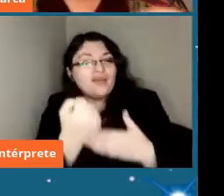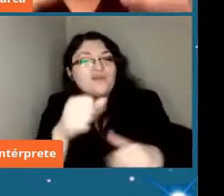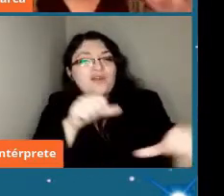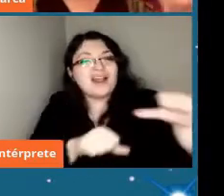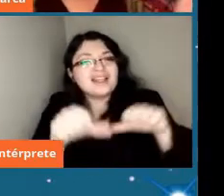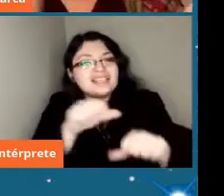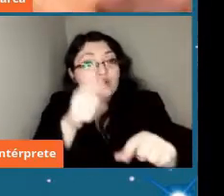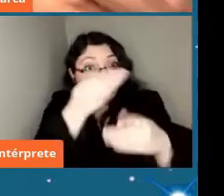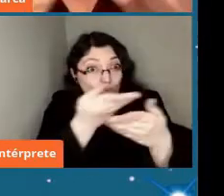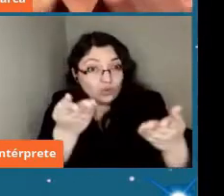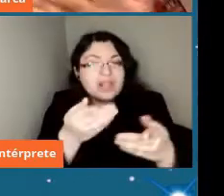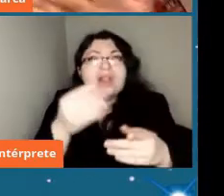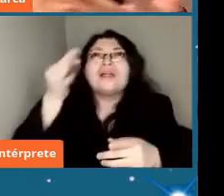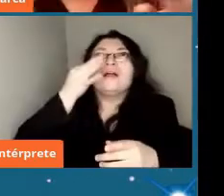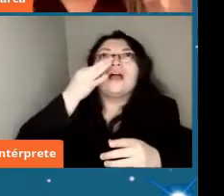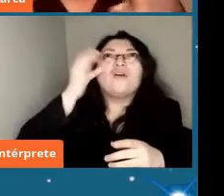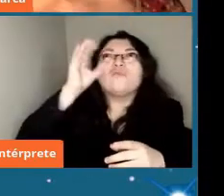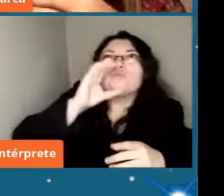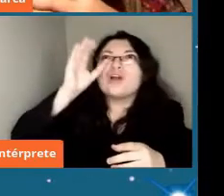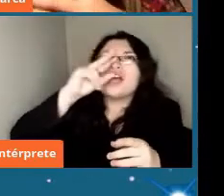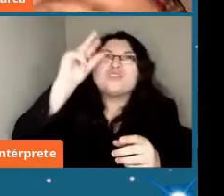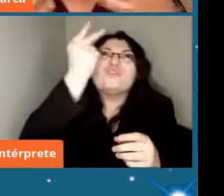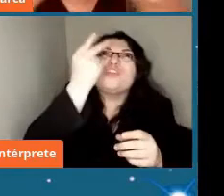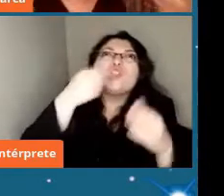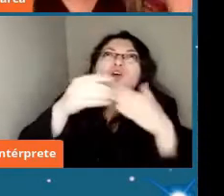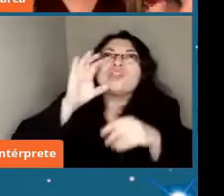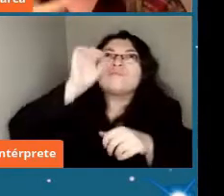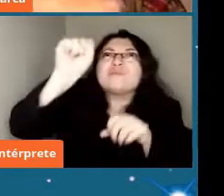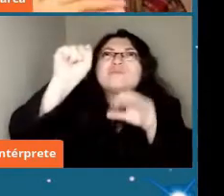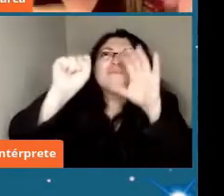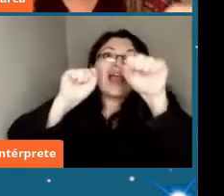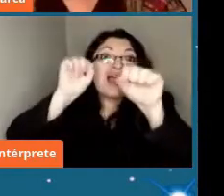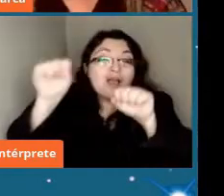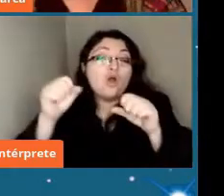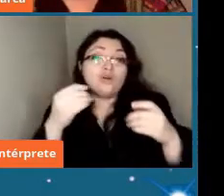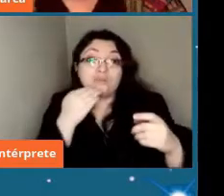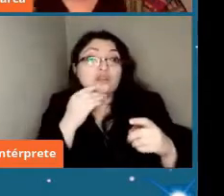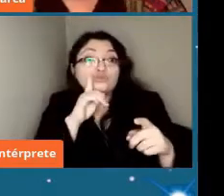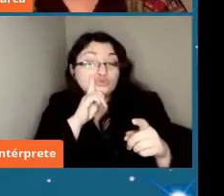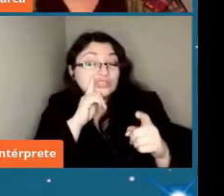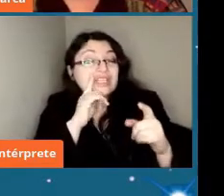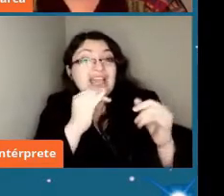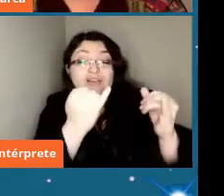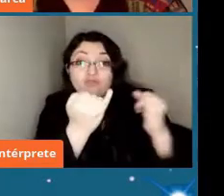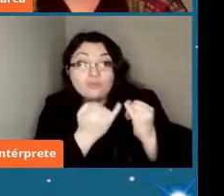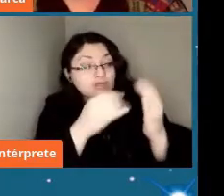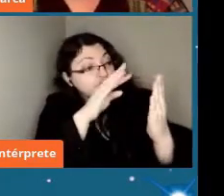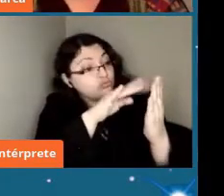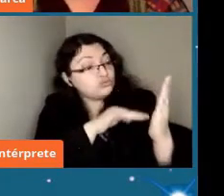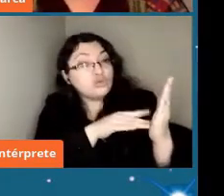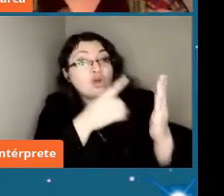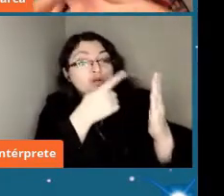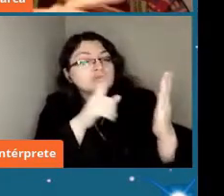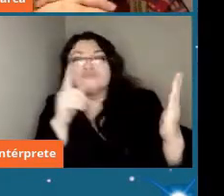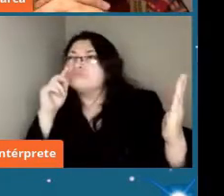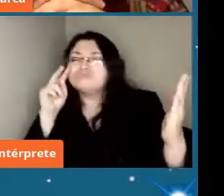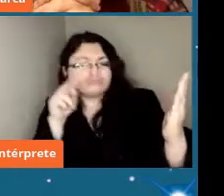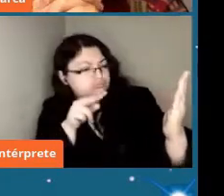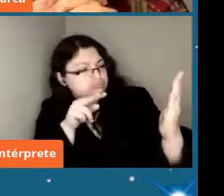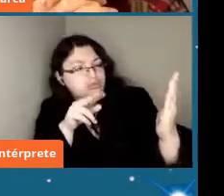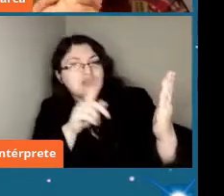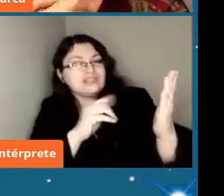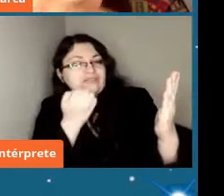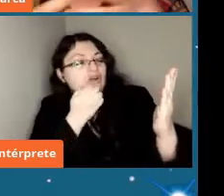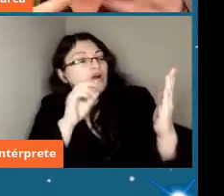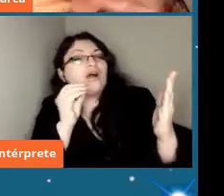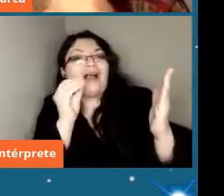nuevos asteroides o mejorando los datos que se tienen de algunos que ya se han encontrado ahora sí